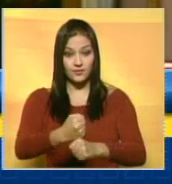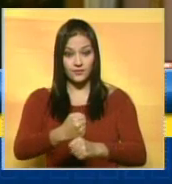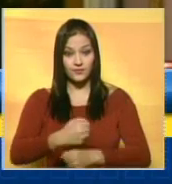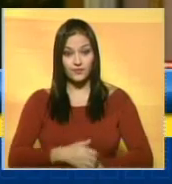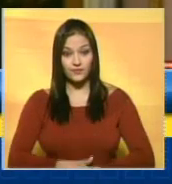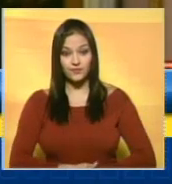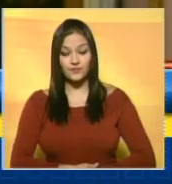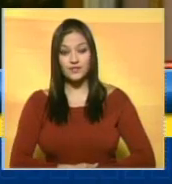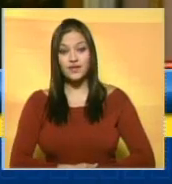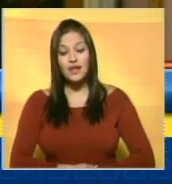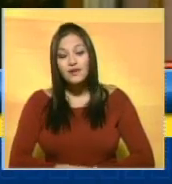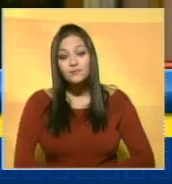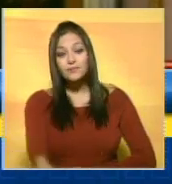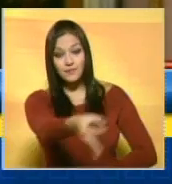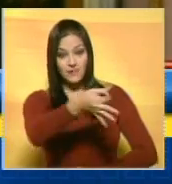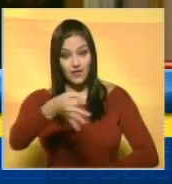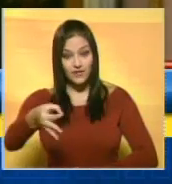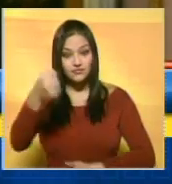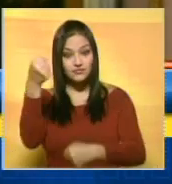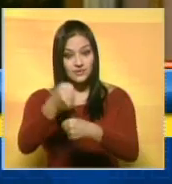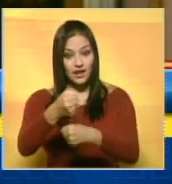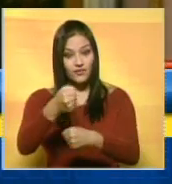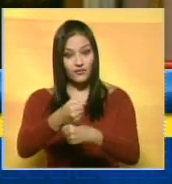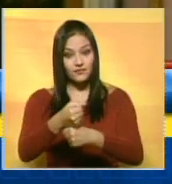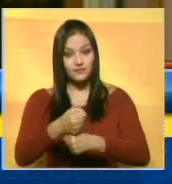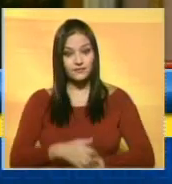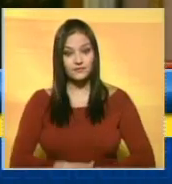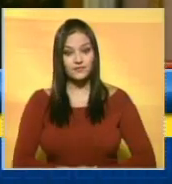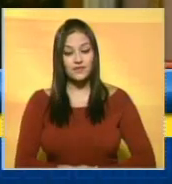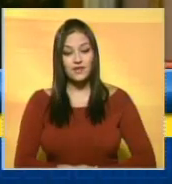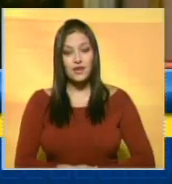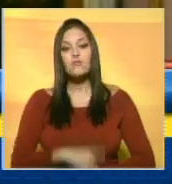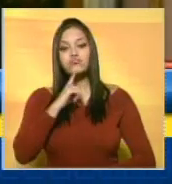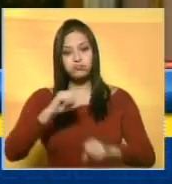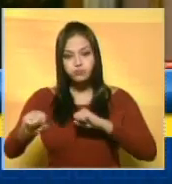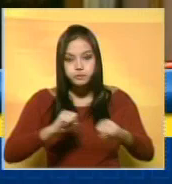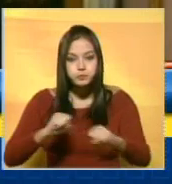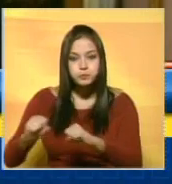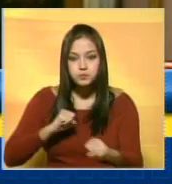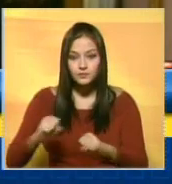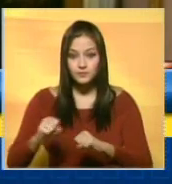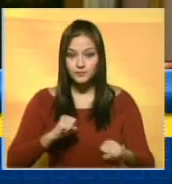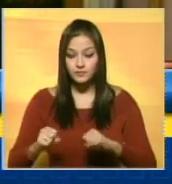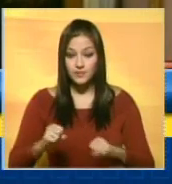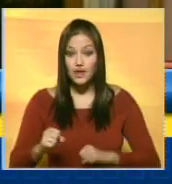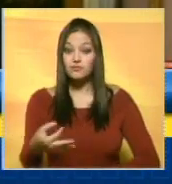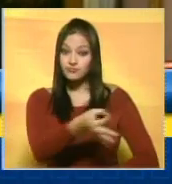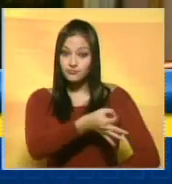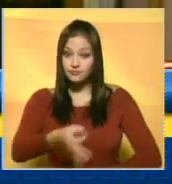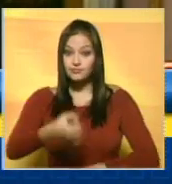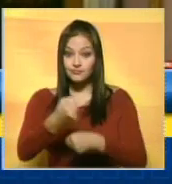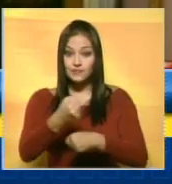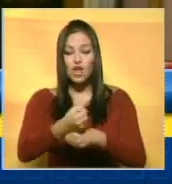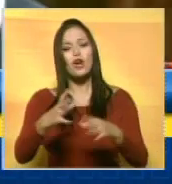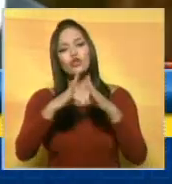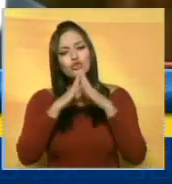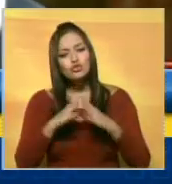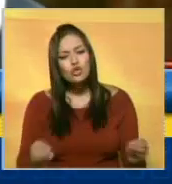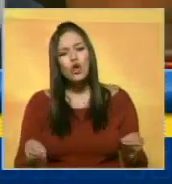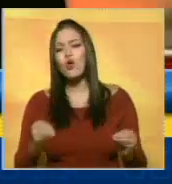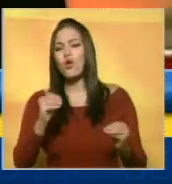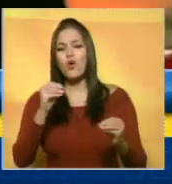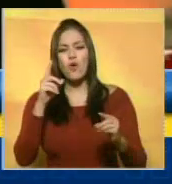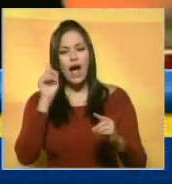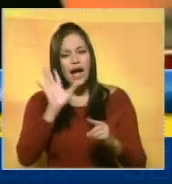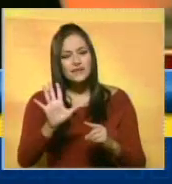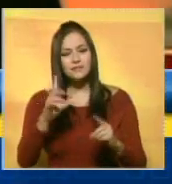eficiencia de la gestión, eficiencia en todos los sentidos.